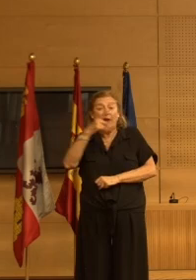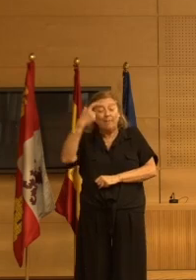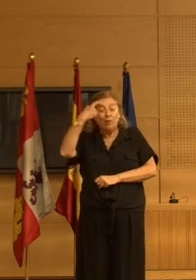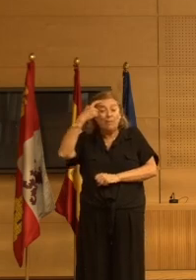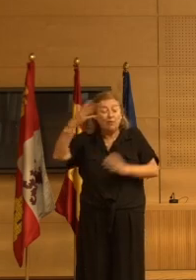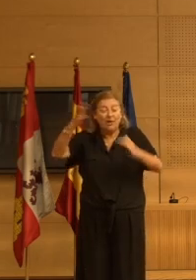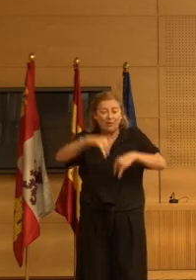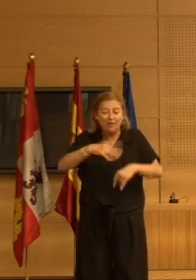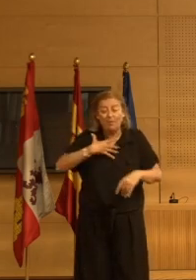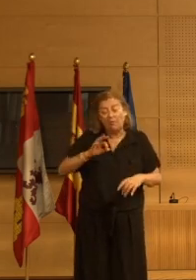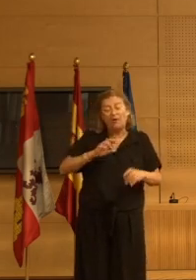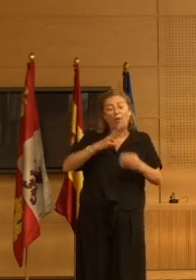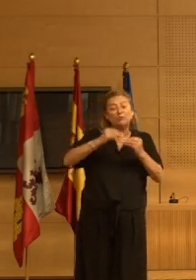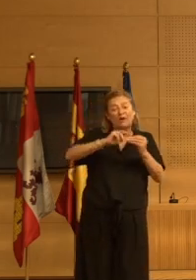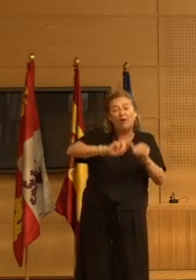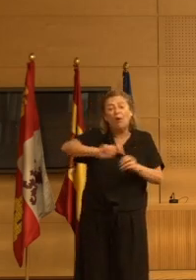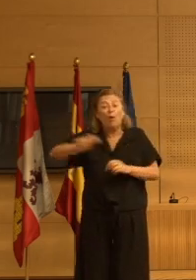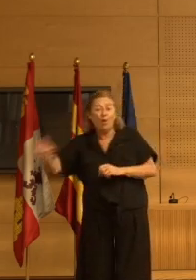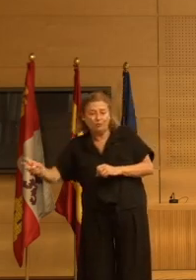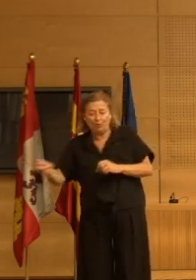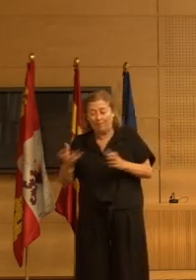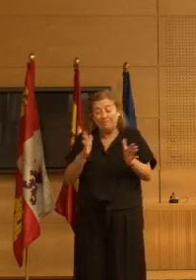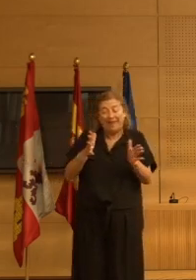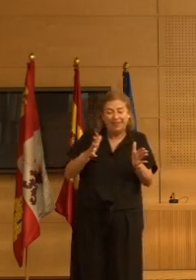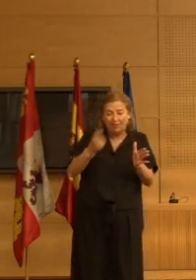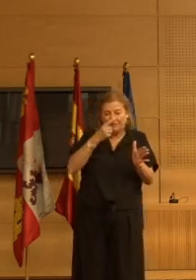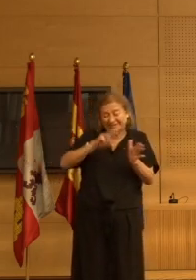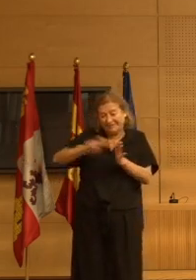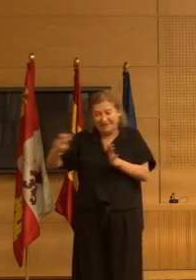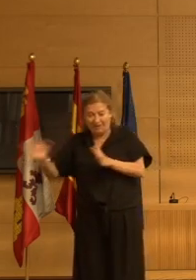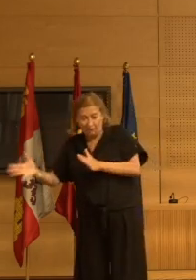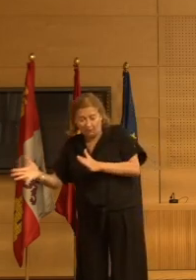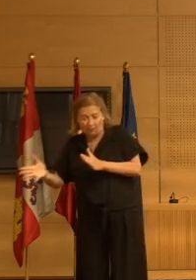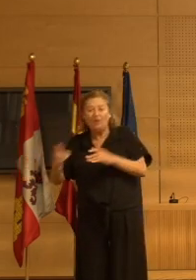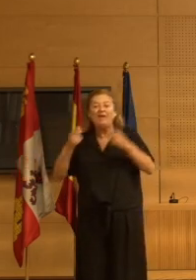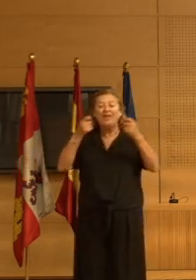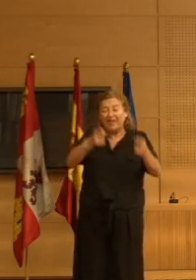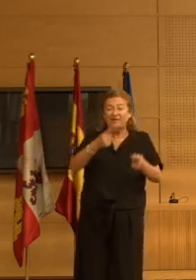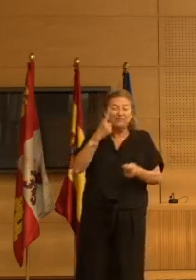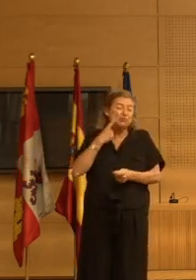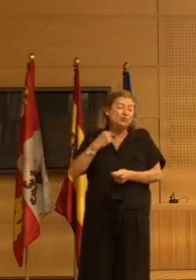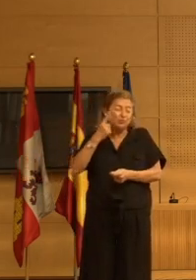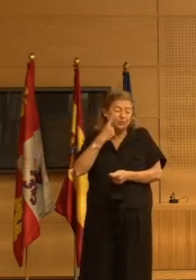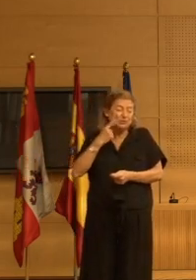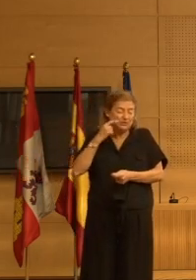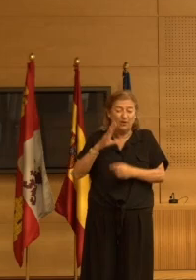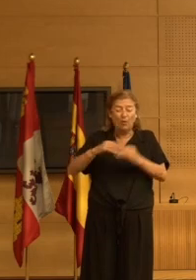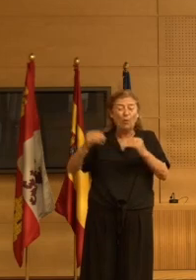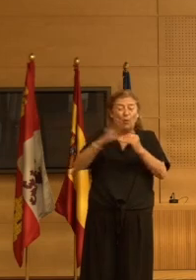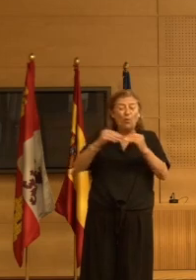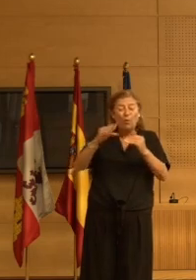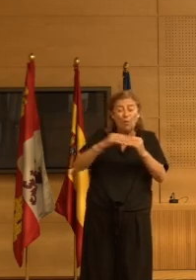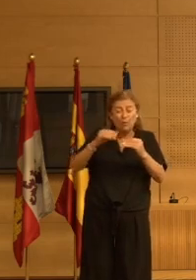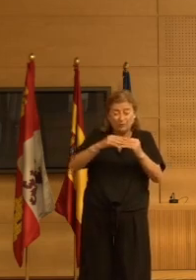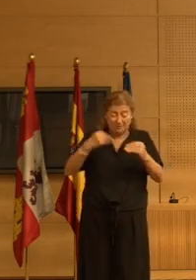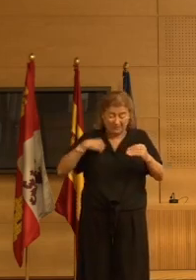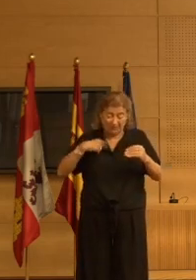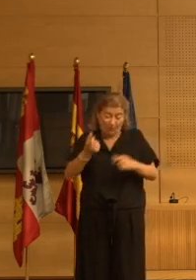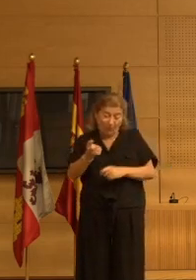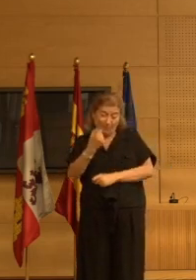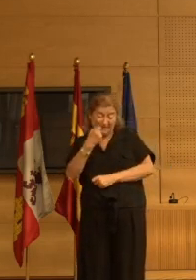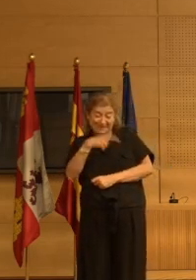podemos utilizar otro tipo de aproximaciones y por ejemplo otra cosa muy habitual por la vez utilizan los neurolépticos